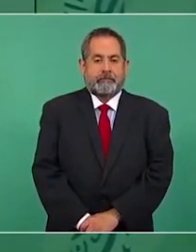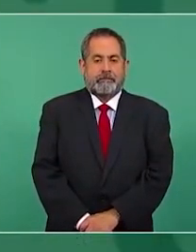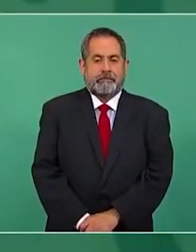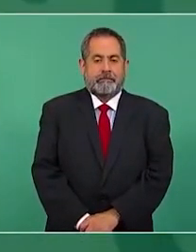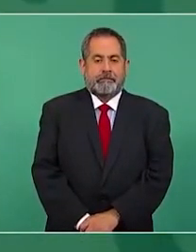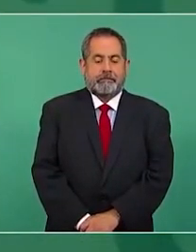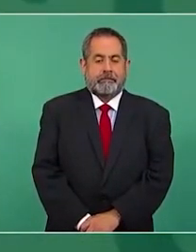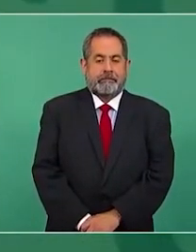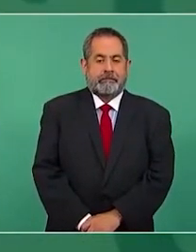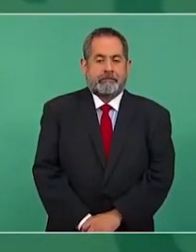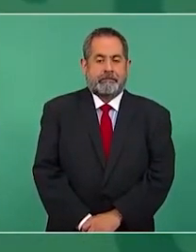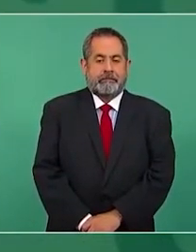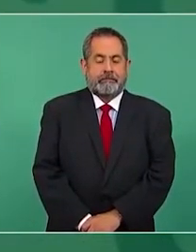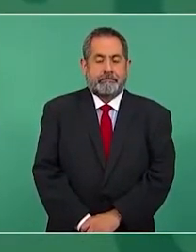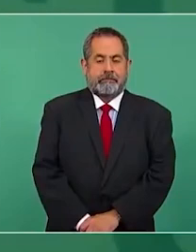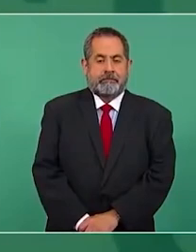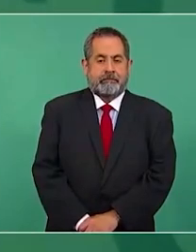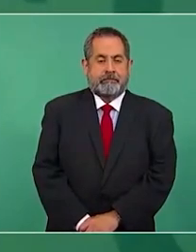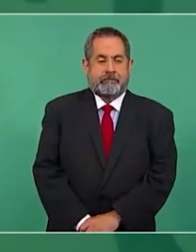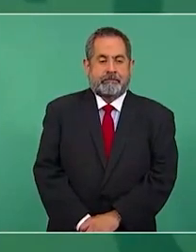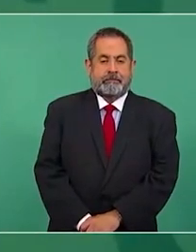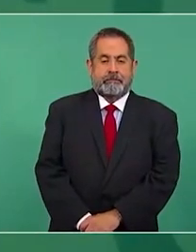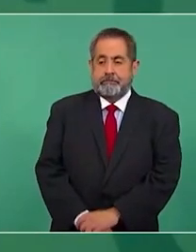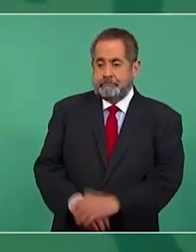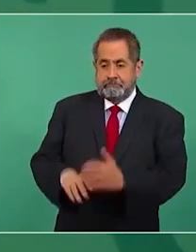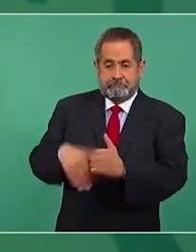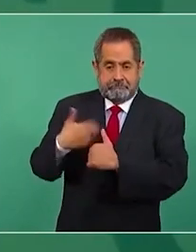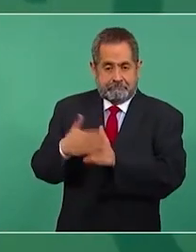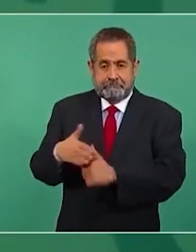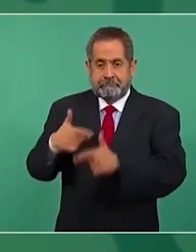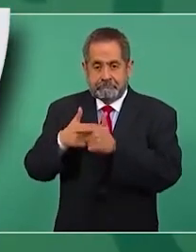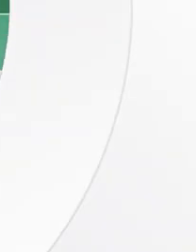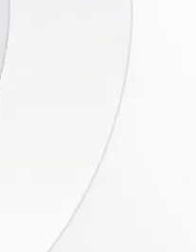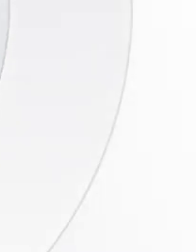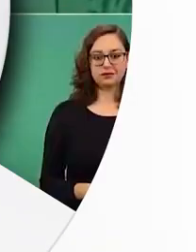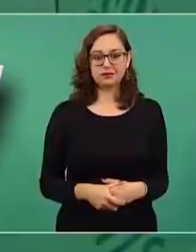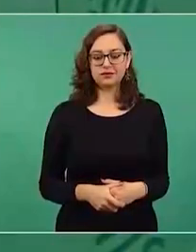y vamos a seguir limpiando de corrupción.